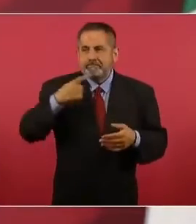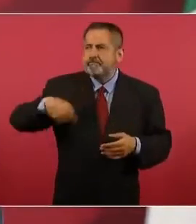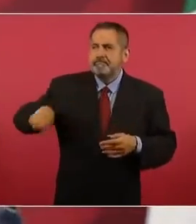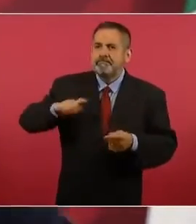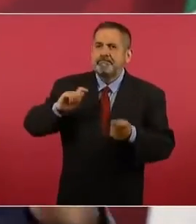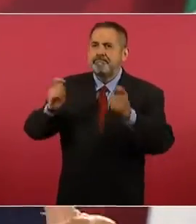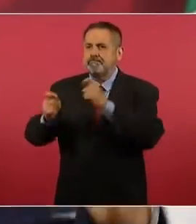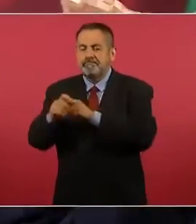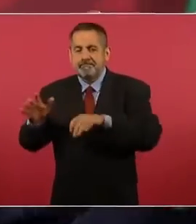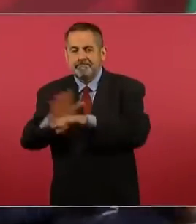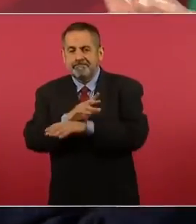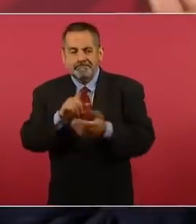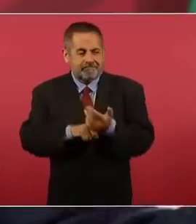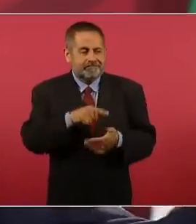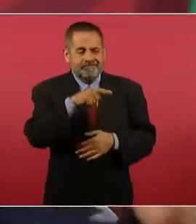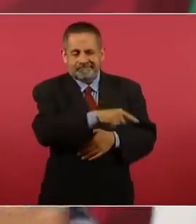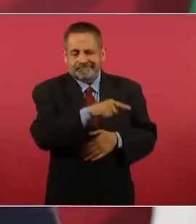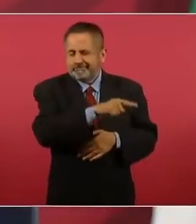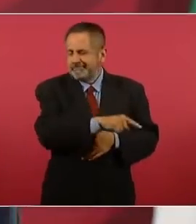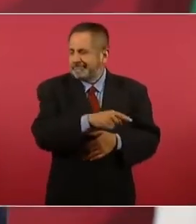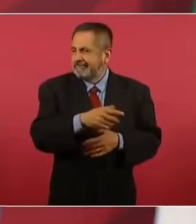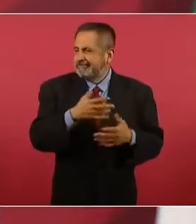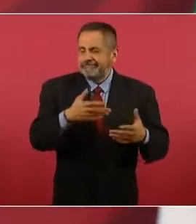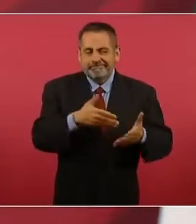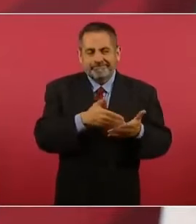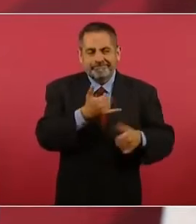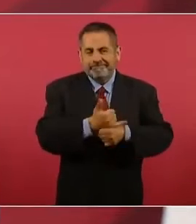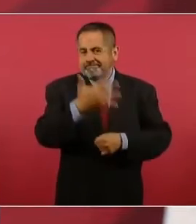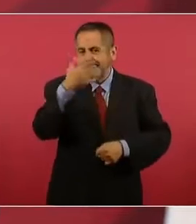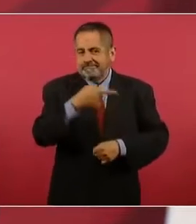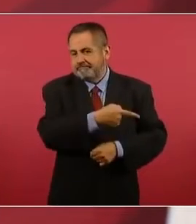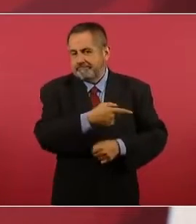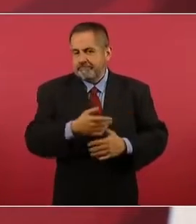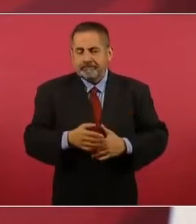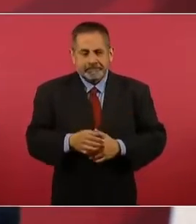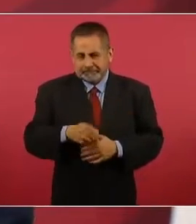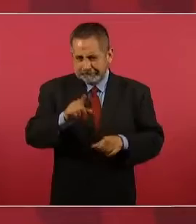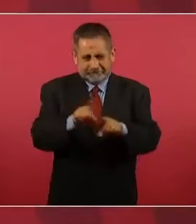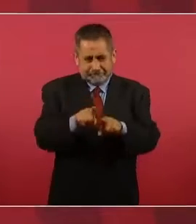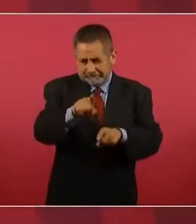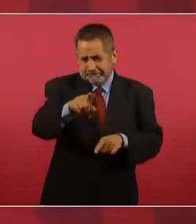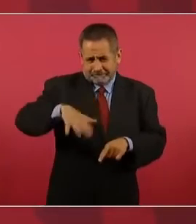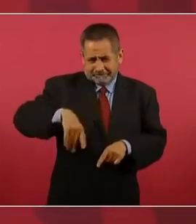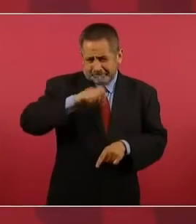con ese Poder Judicial por lo mismo.